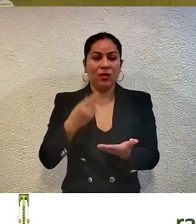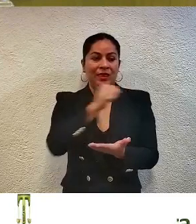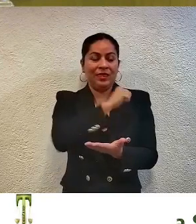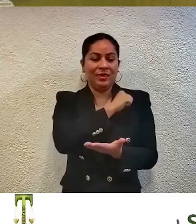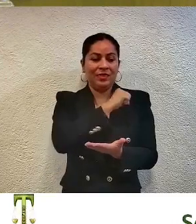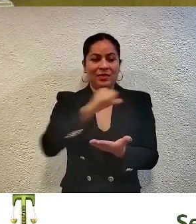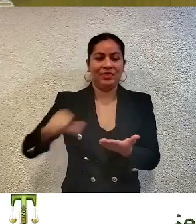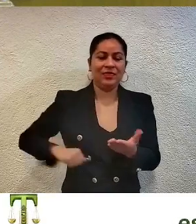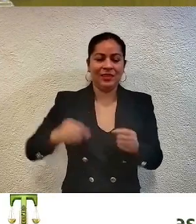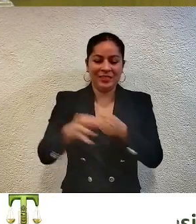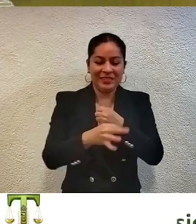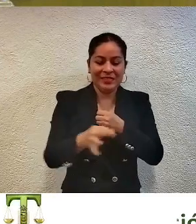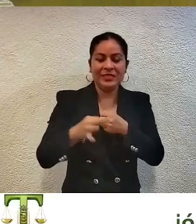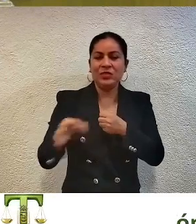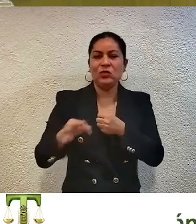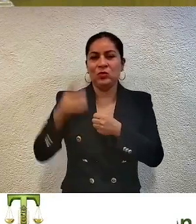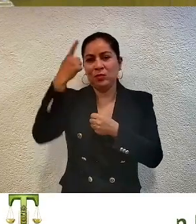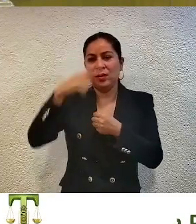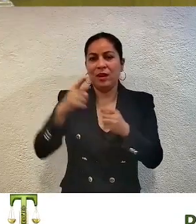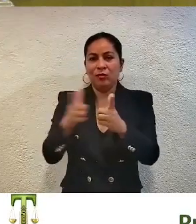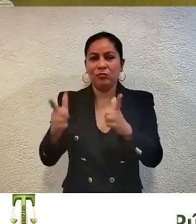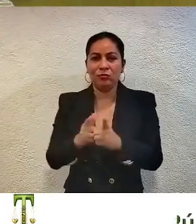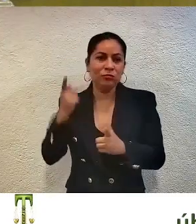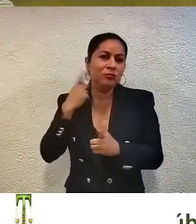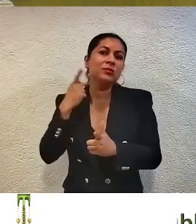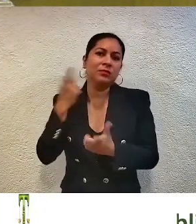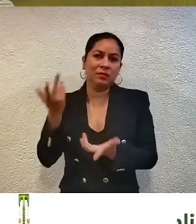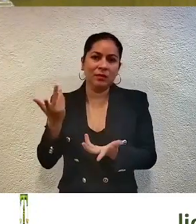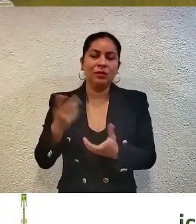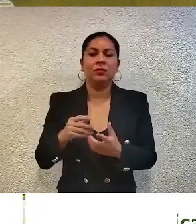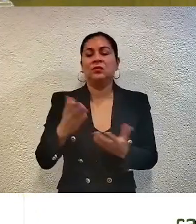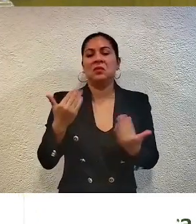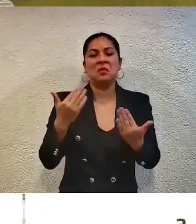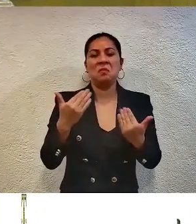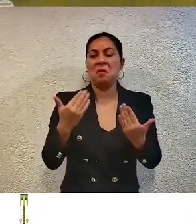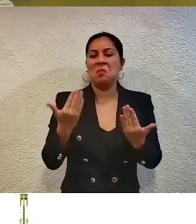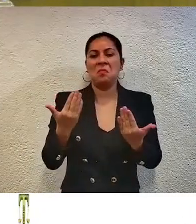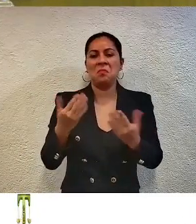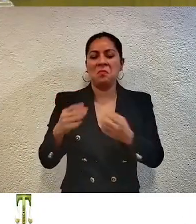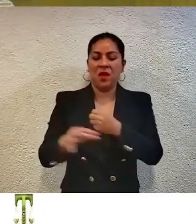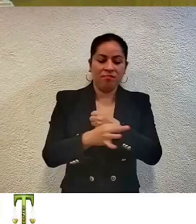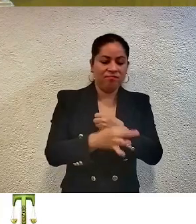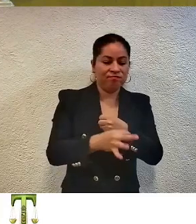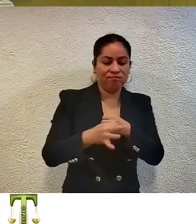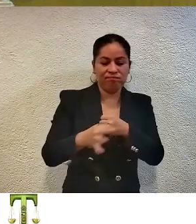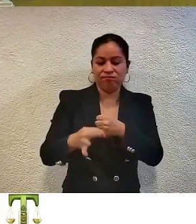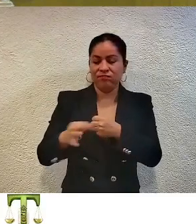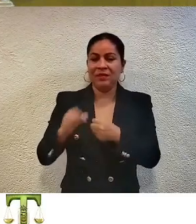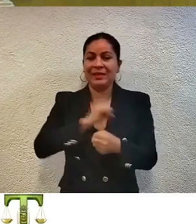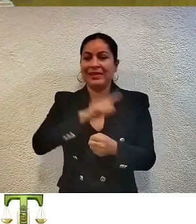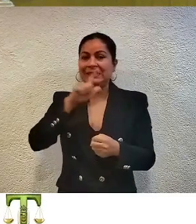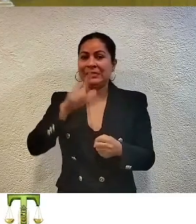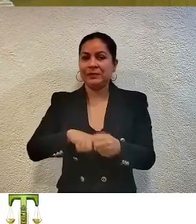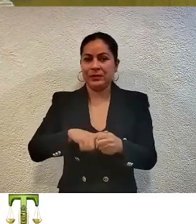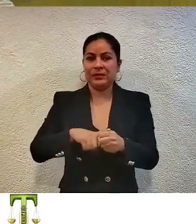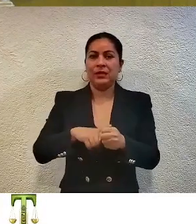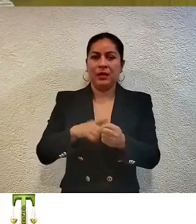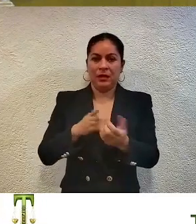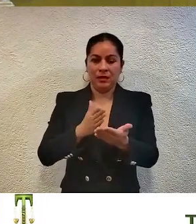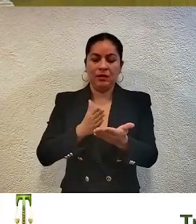de alta competitividad para los partidos políticos. Al no haberse generado distritos especiales en sistemas de mayoría relativa,